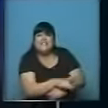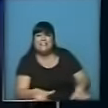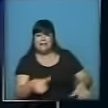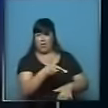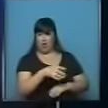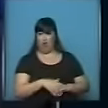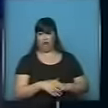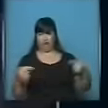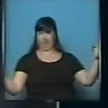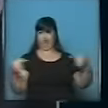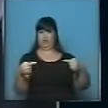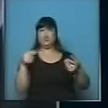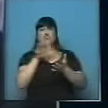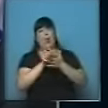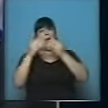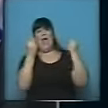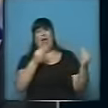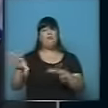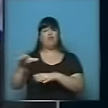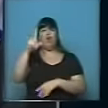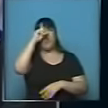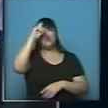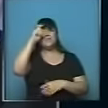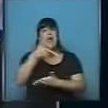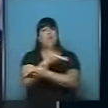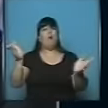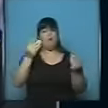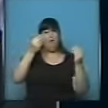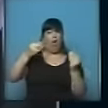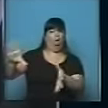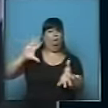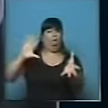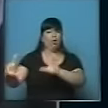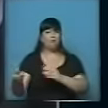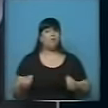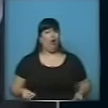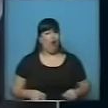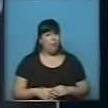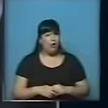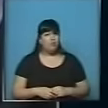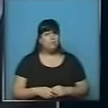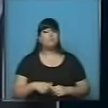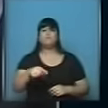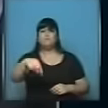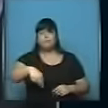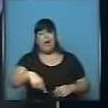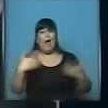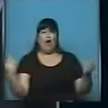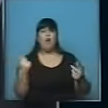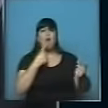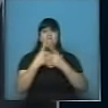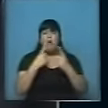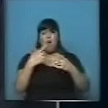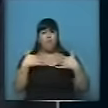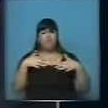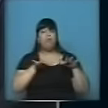¿cómo se condice con el nivel de abandono que hay en los hospitales públicos de la provincia de Buenos Aires? Cada vez más consultas de pediatría